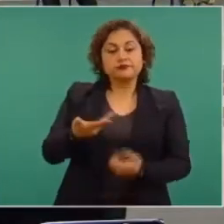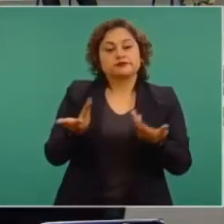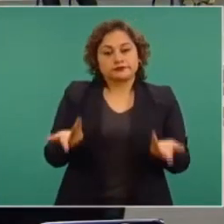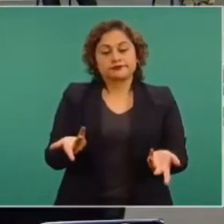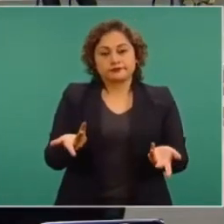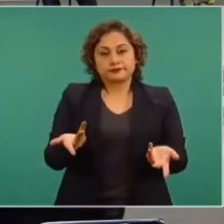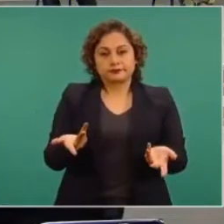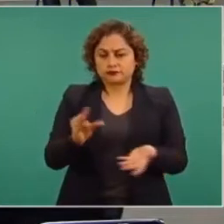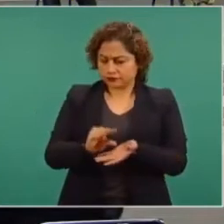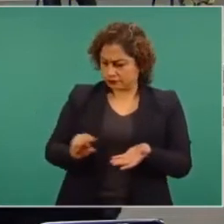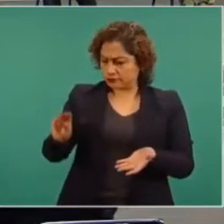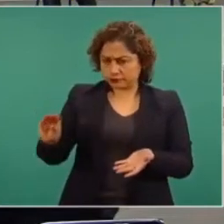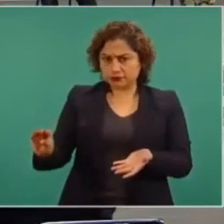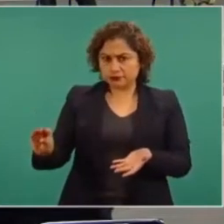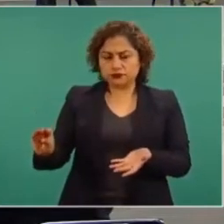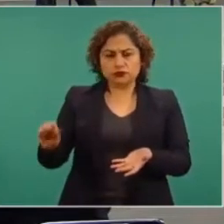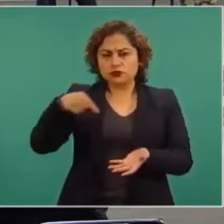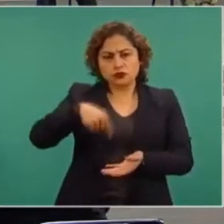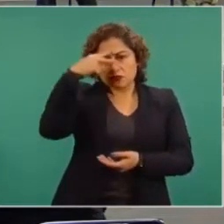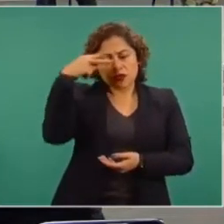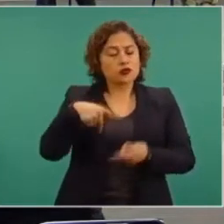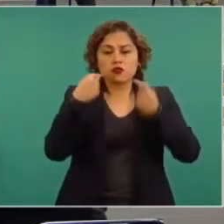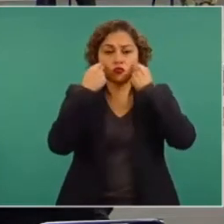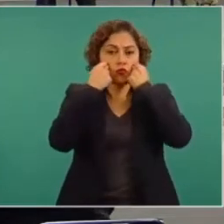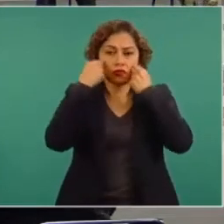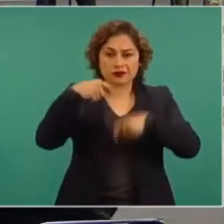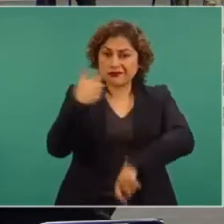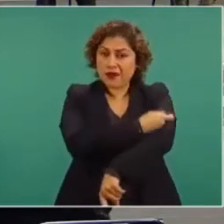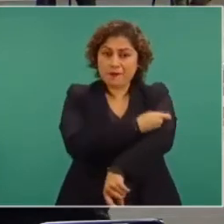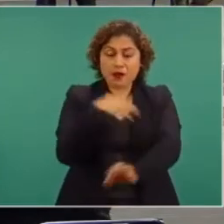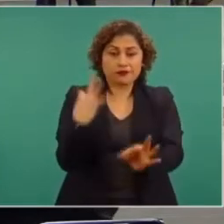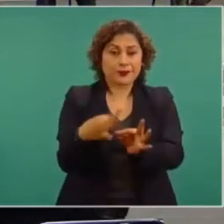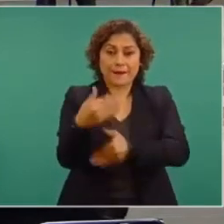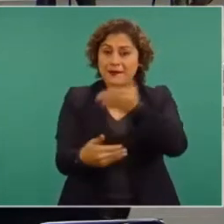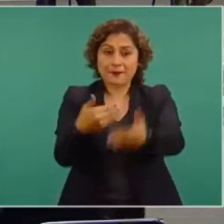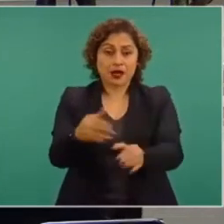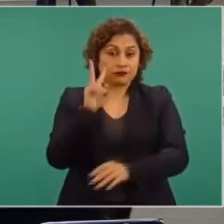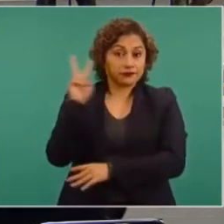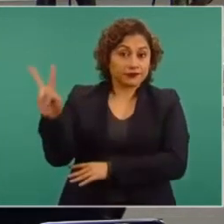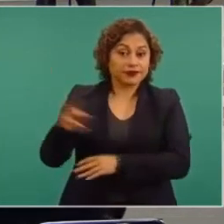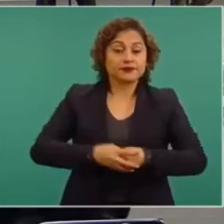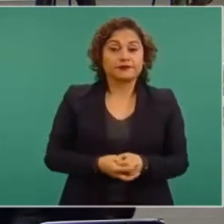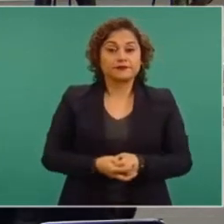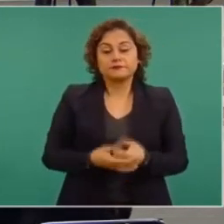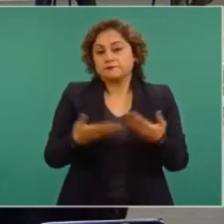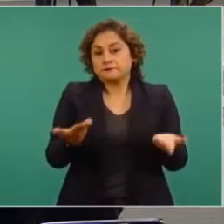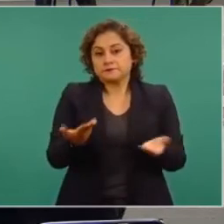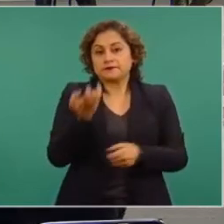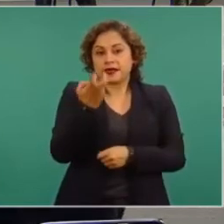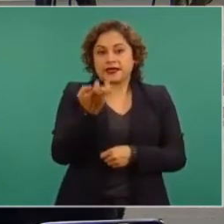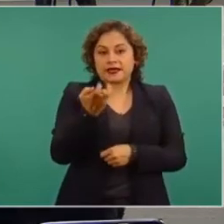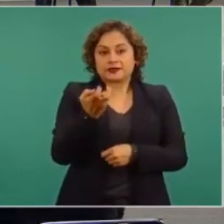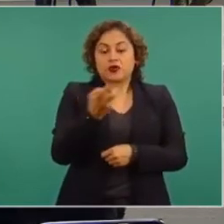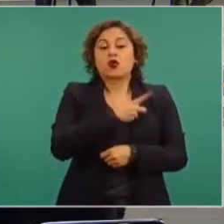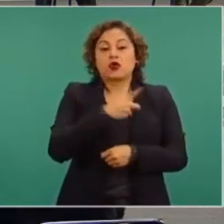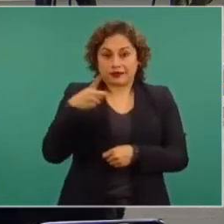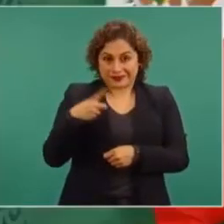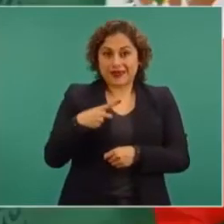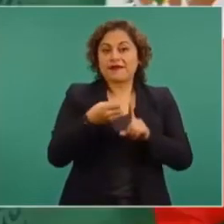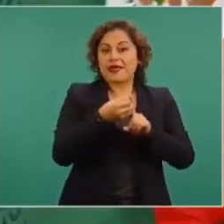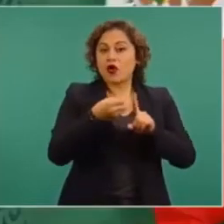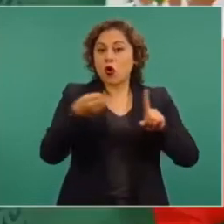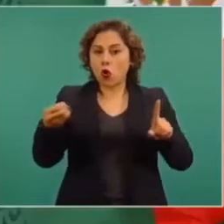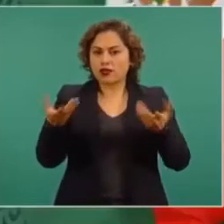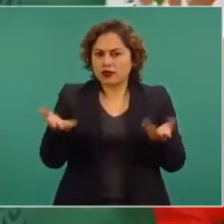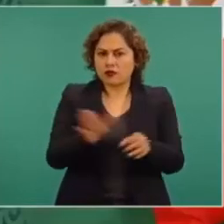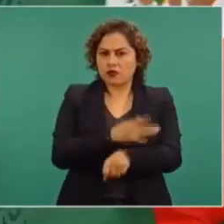Aún así, miren cómo vamos. Esto también tiene que ver mucho con organización. Nuestro gobierno